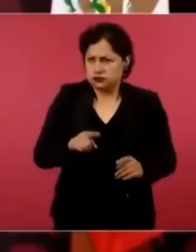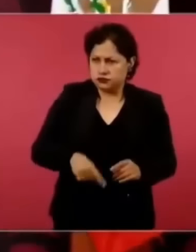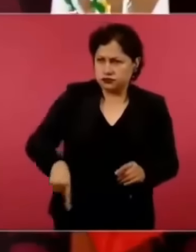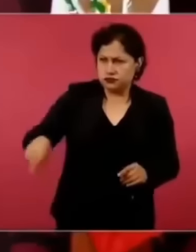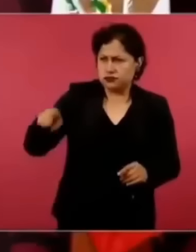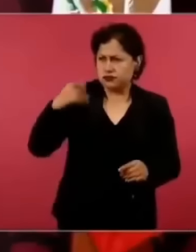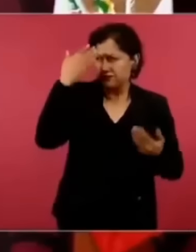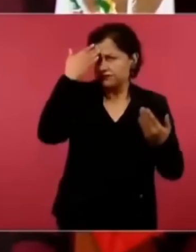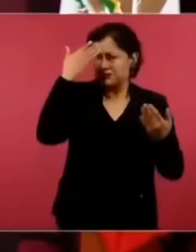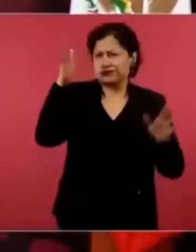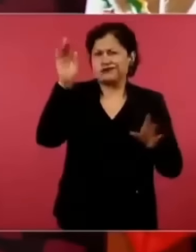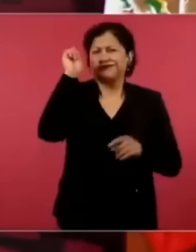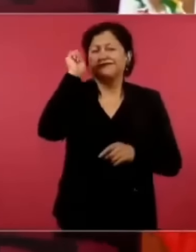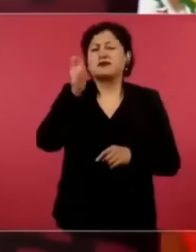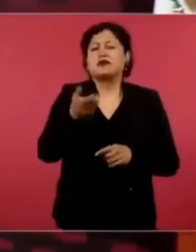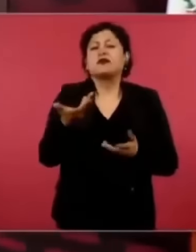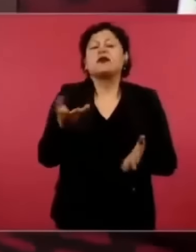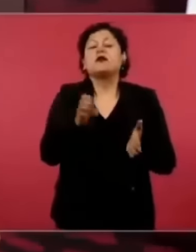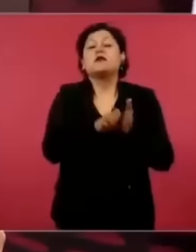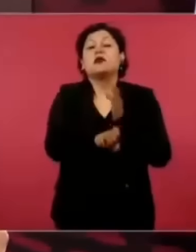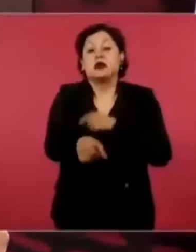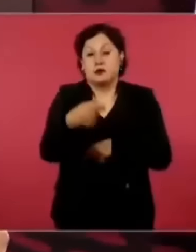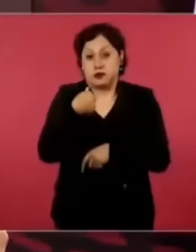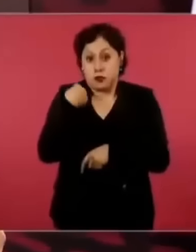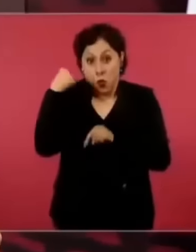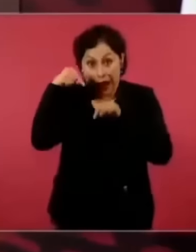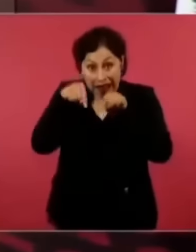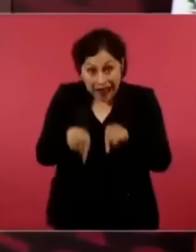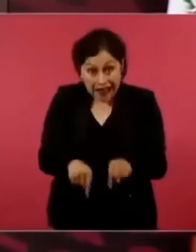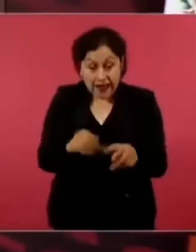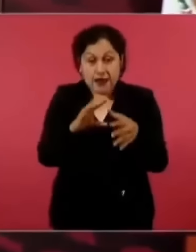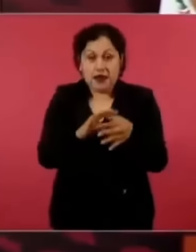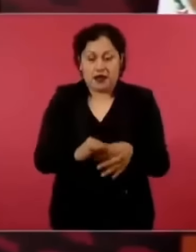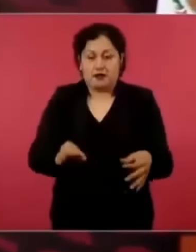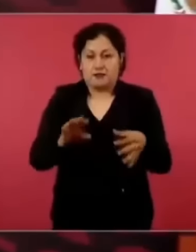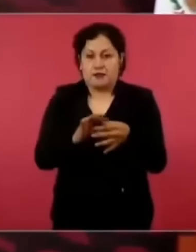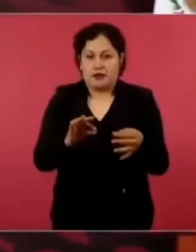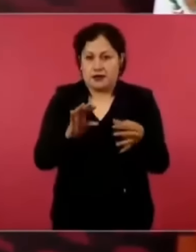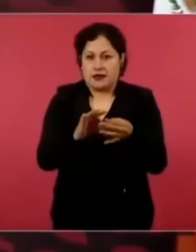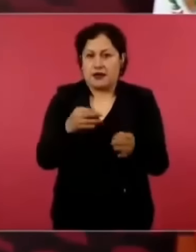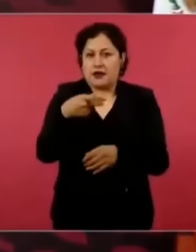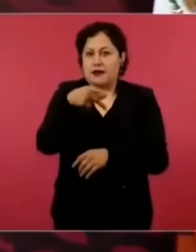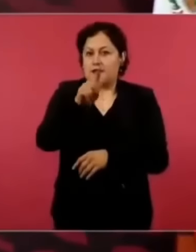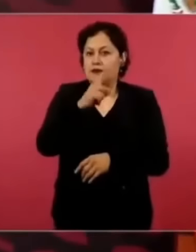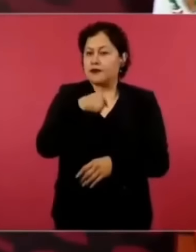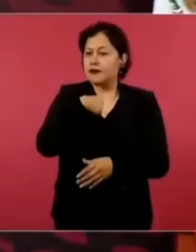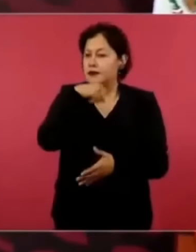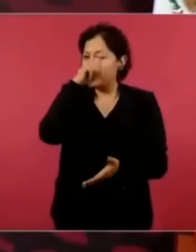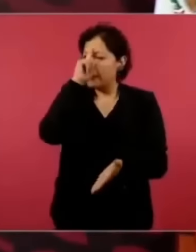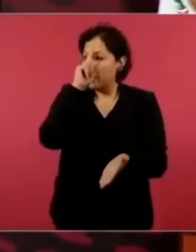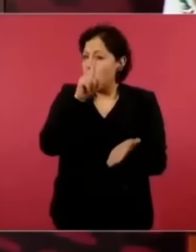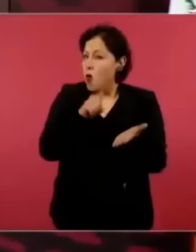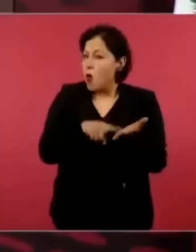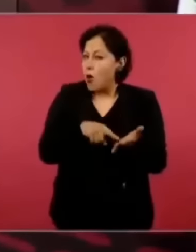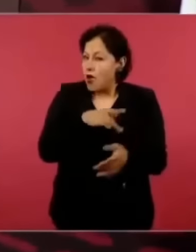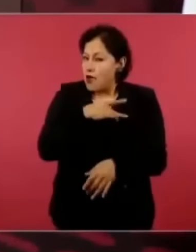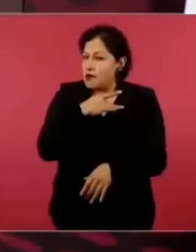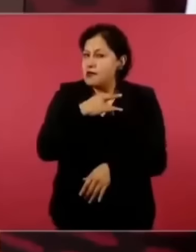Pero estoy seguro que el 99 por ciento de los mexicanos no sabe